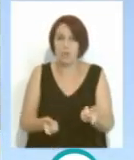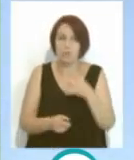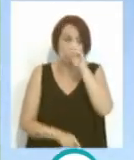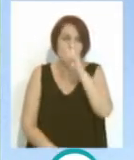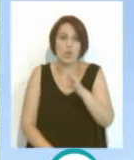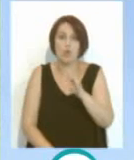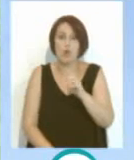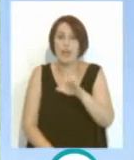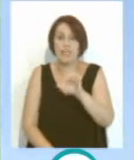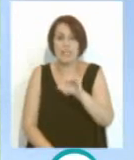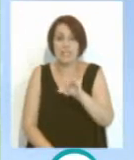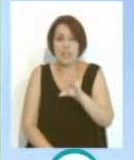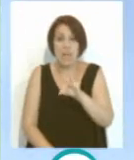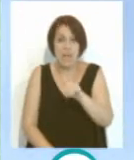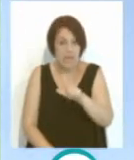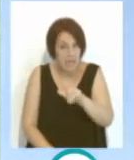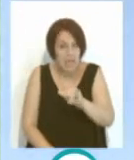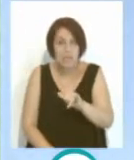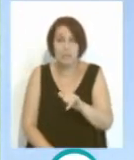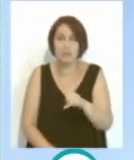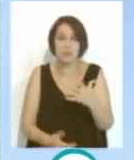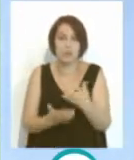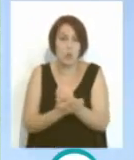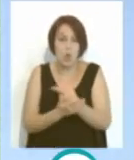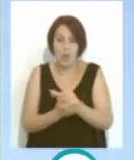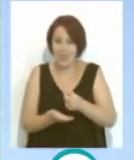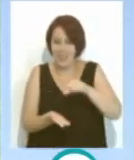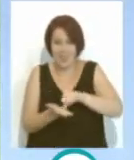no sé, Toesli también lo hizo muy bien. Y todo delante de los centros.